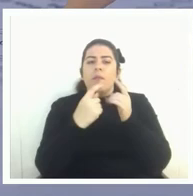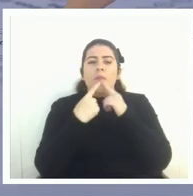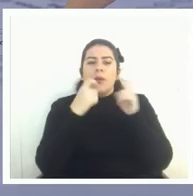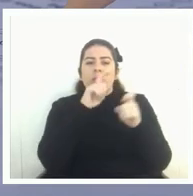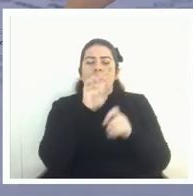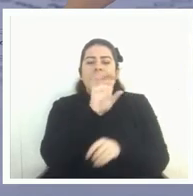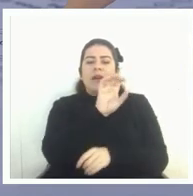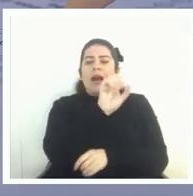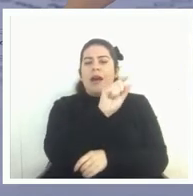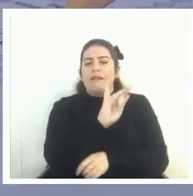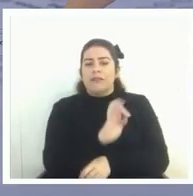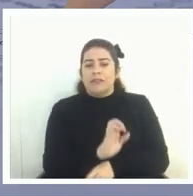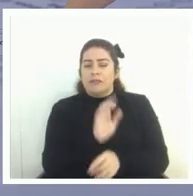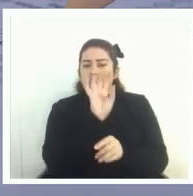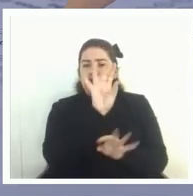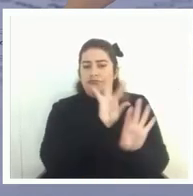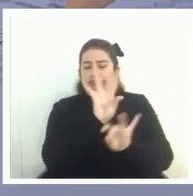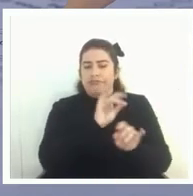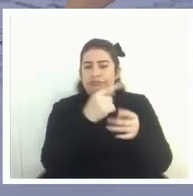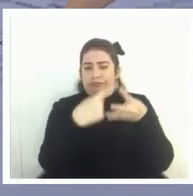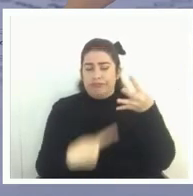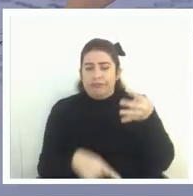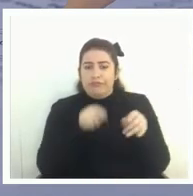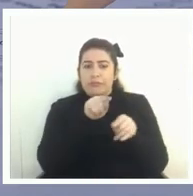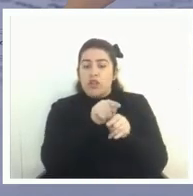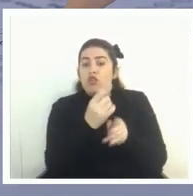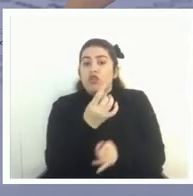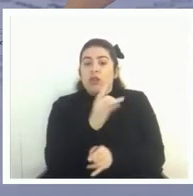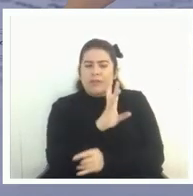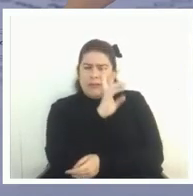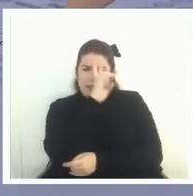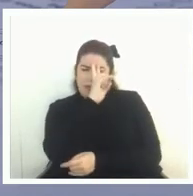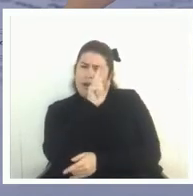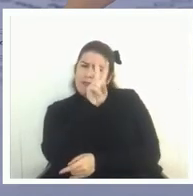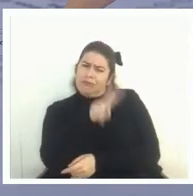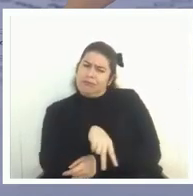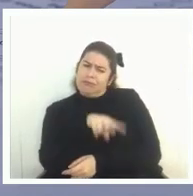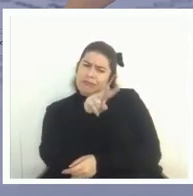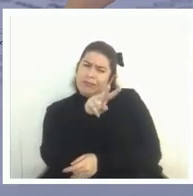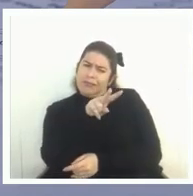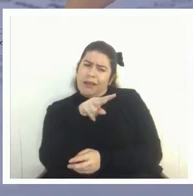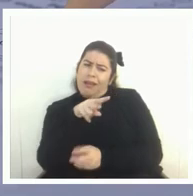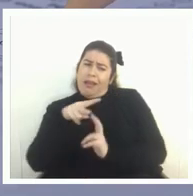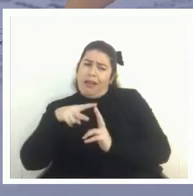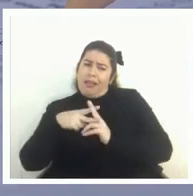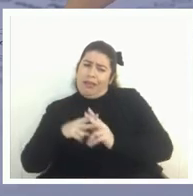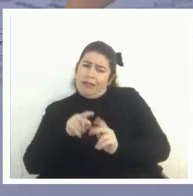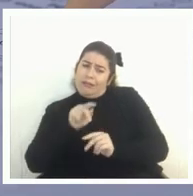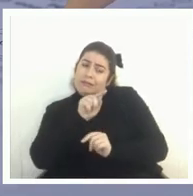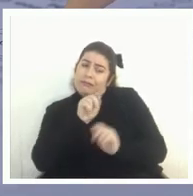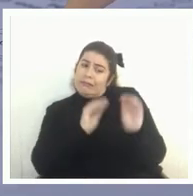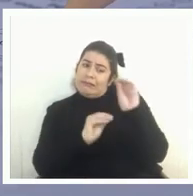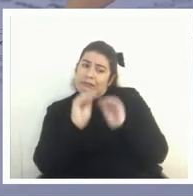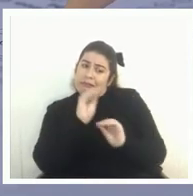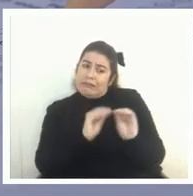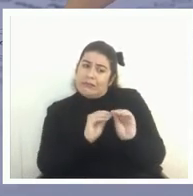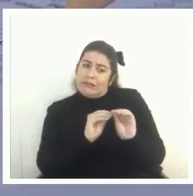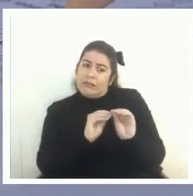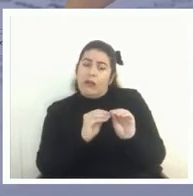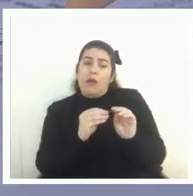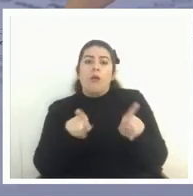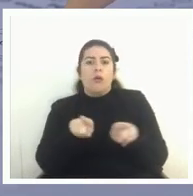múltiple que no solo son raras desde un punto de vista técnico sino que además aumentaban la brecha